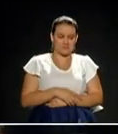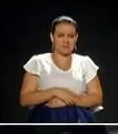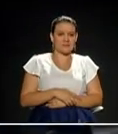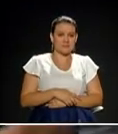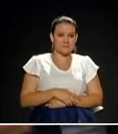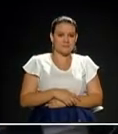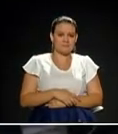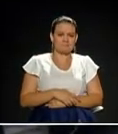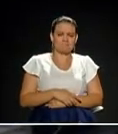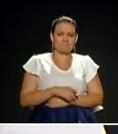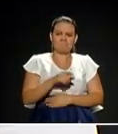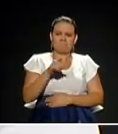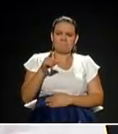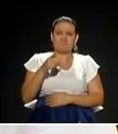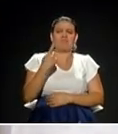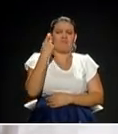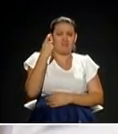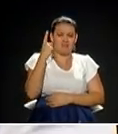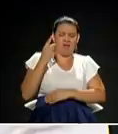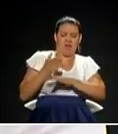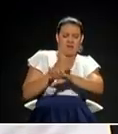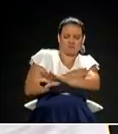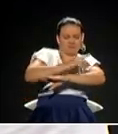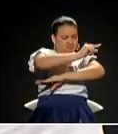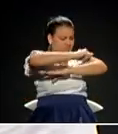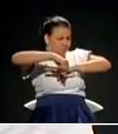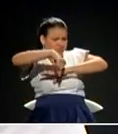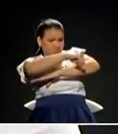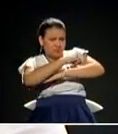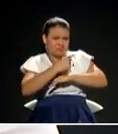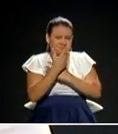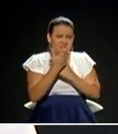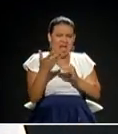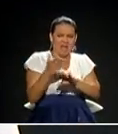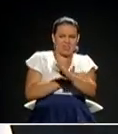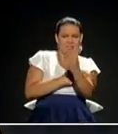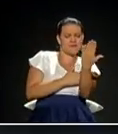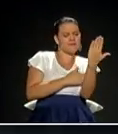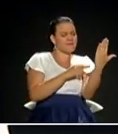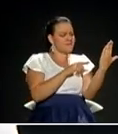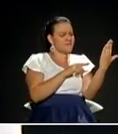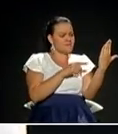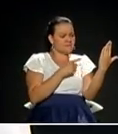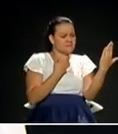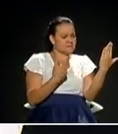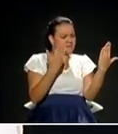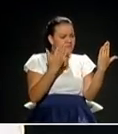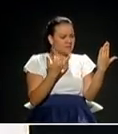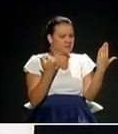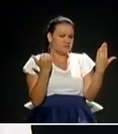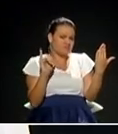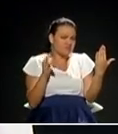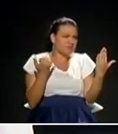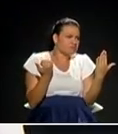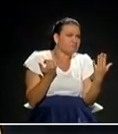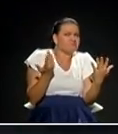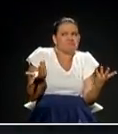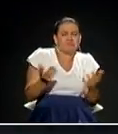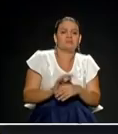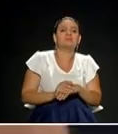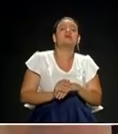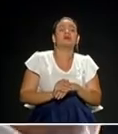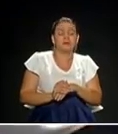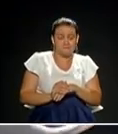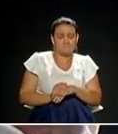y revisión de las obligaciones urbanísticas. Nosotros tenemos que mirar cómo es el modelo actualmente. Entre otras, porque se termina liquidando después.